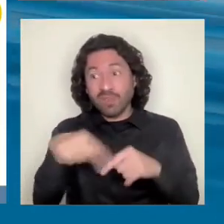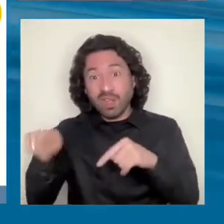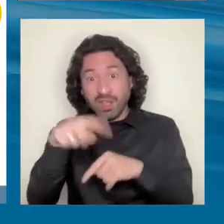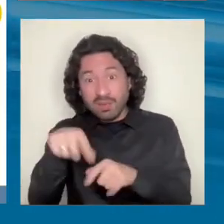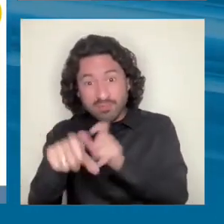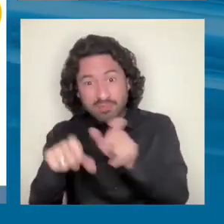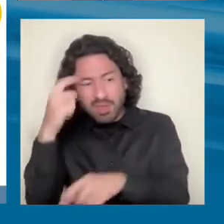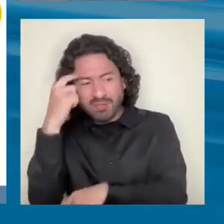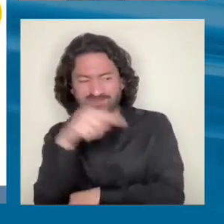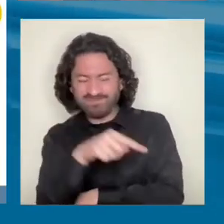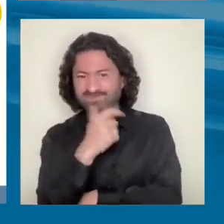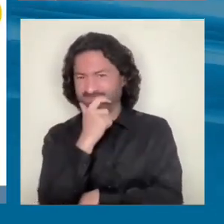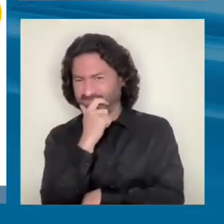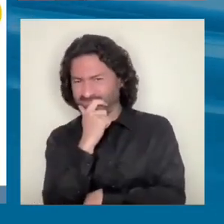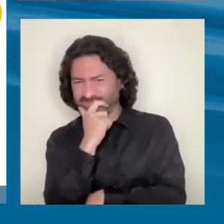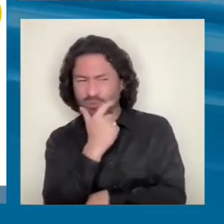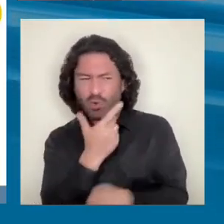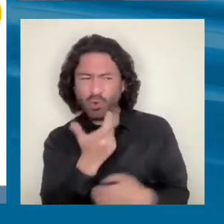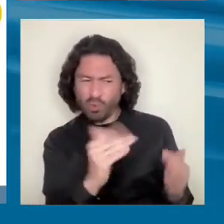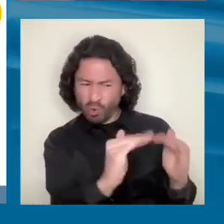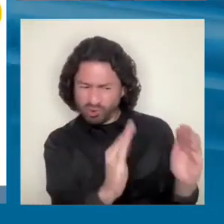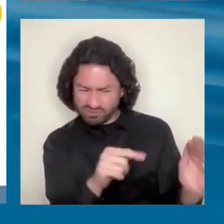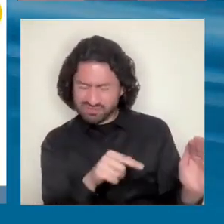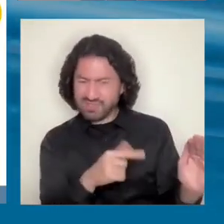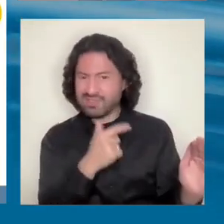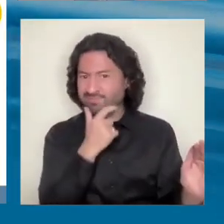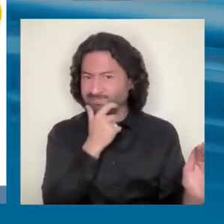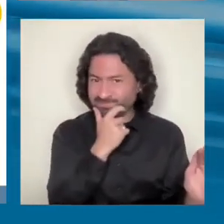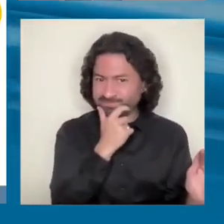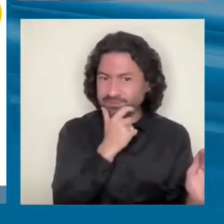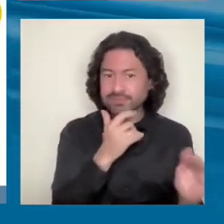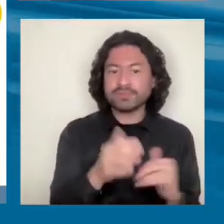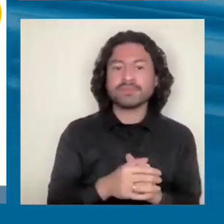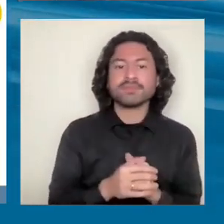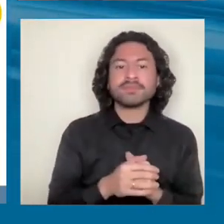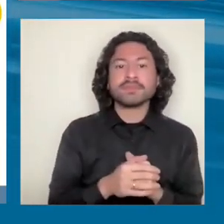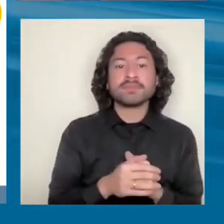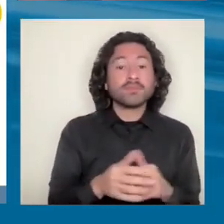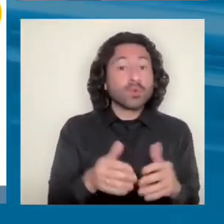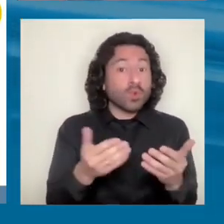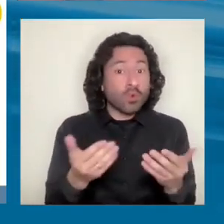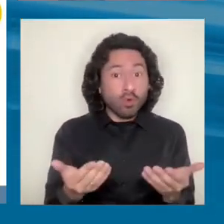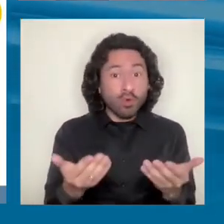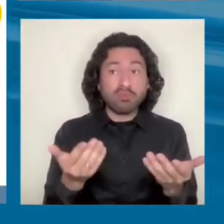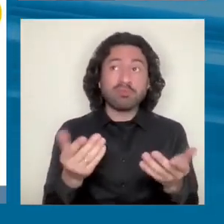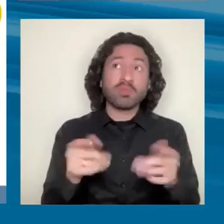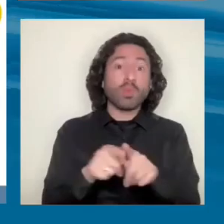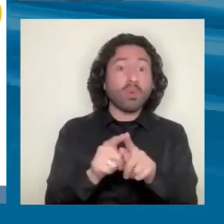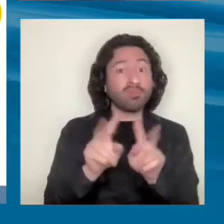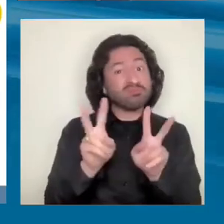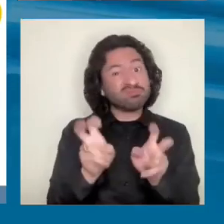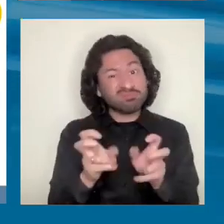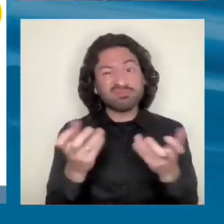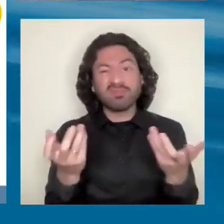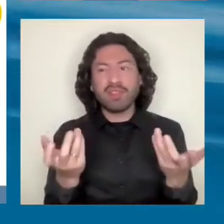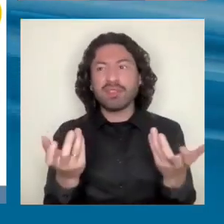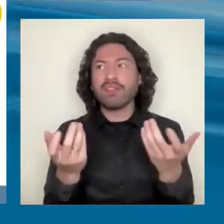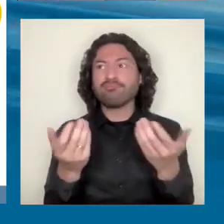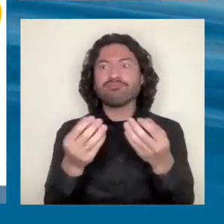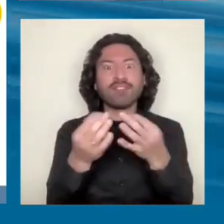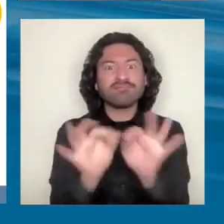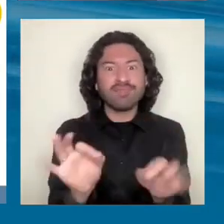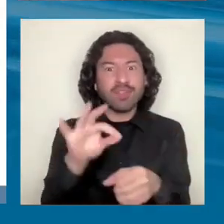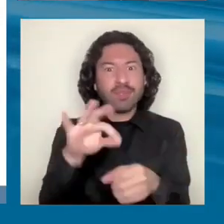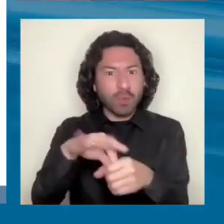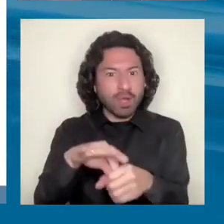que no confían en institución X, Y o Z, o en general en el sistema democrático. Y esto para el cambio